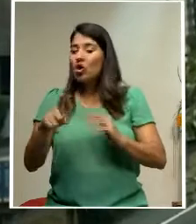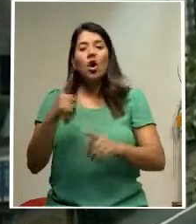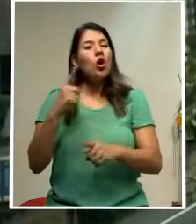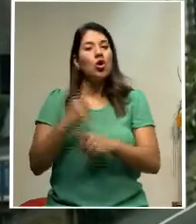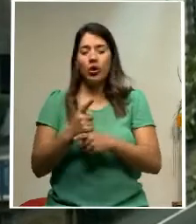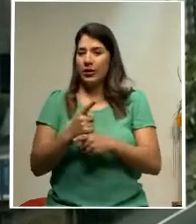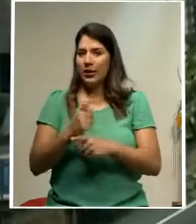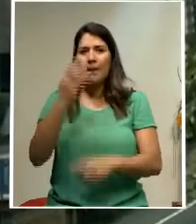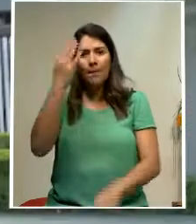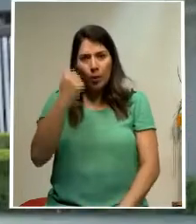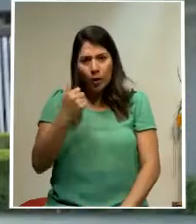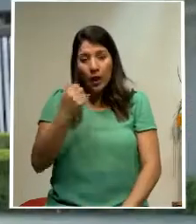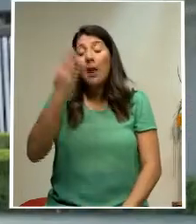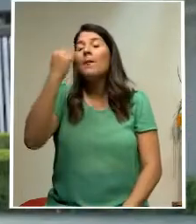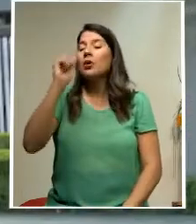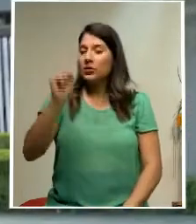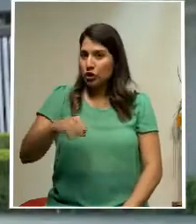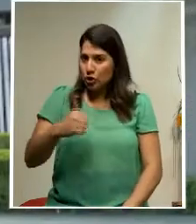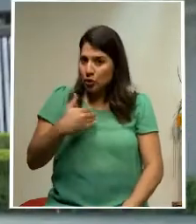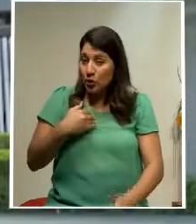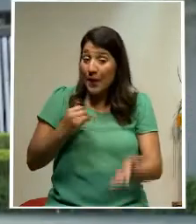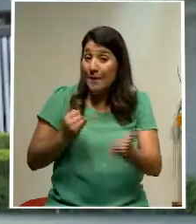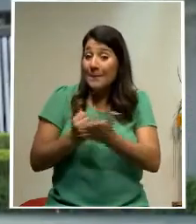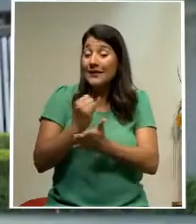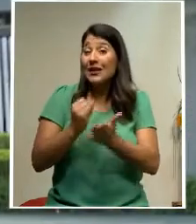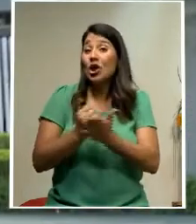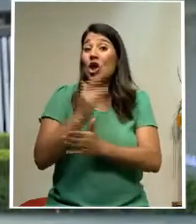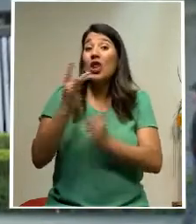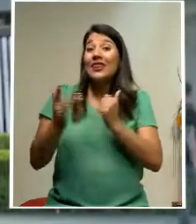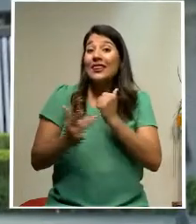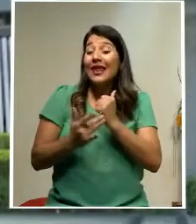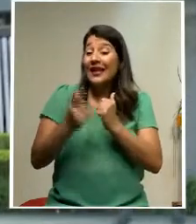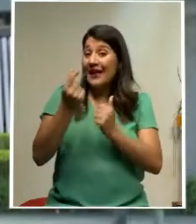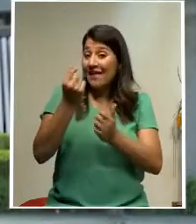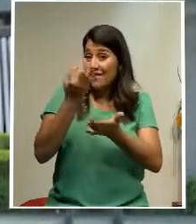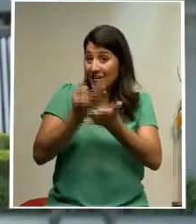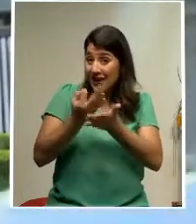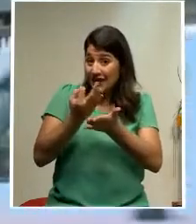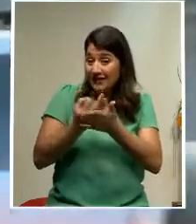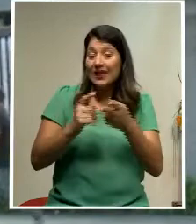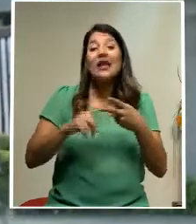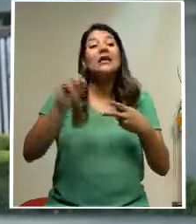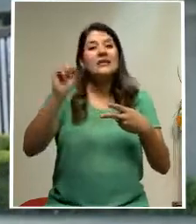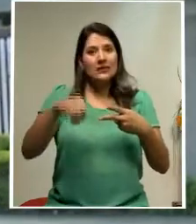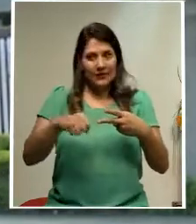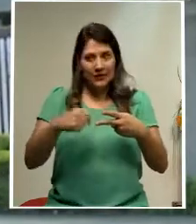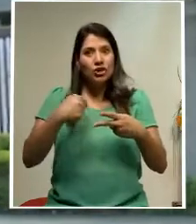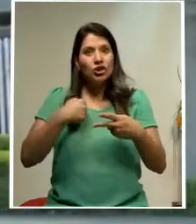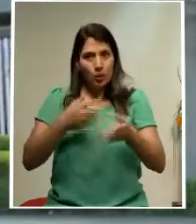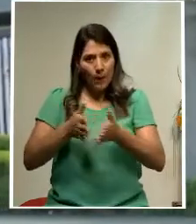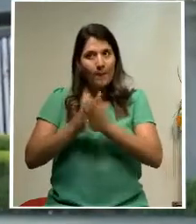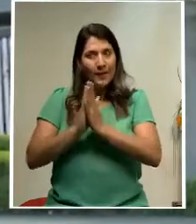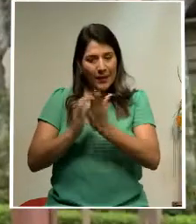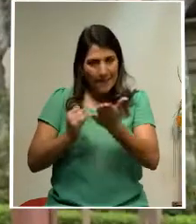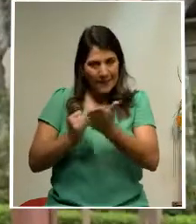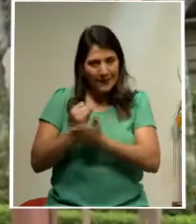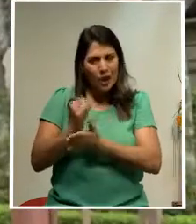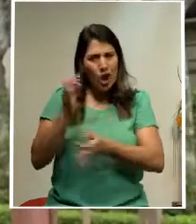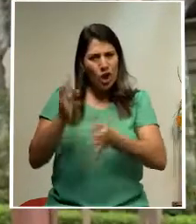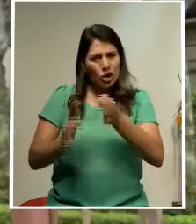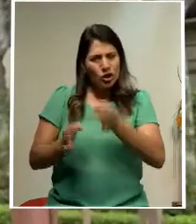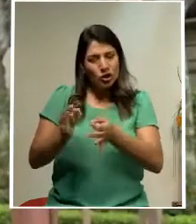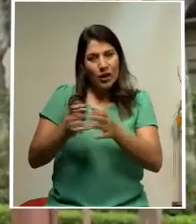existieron estudios técnicos financieros, sí existió un criterio jurídico y por eso nos sorprende de